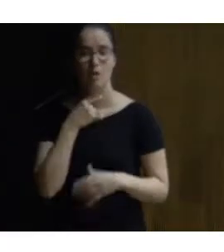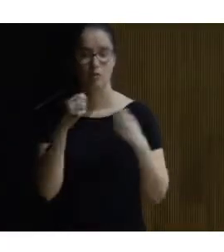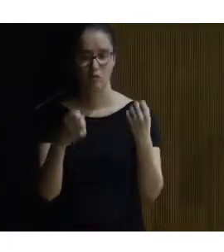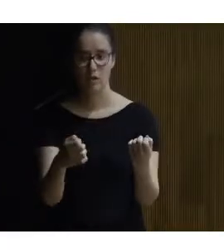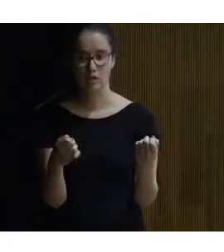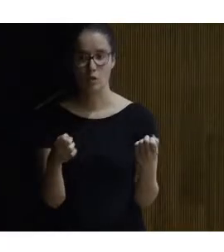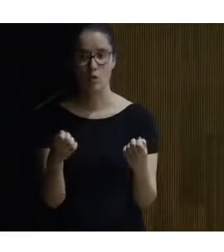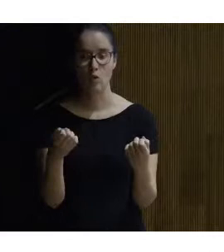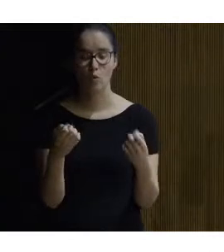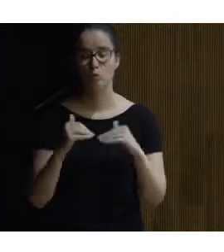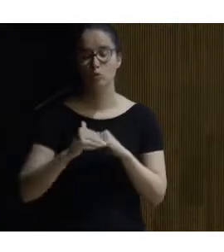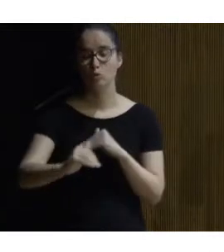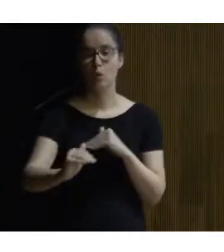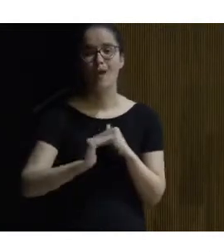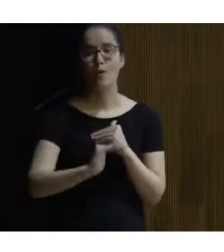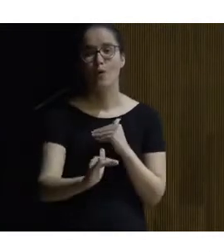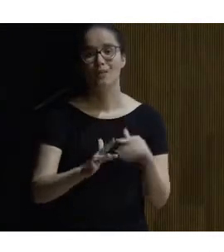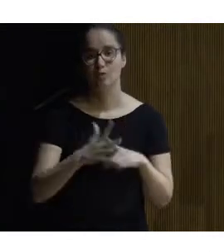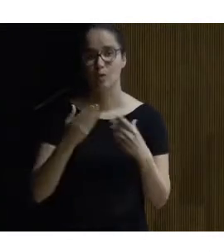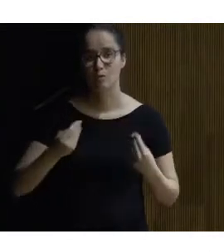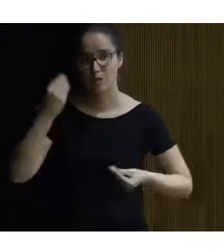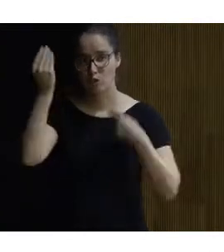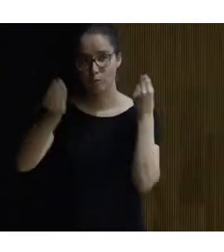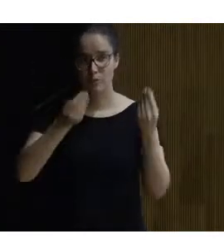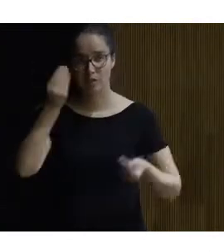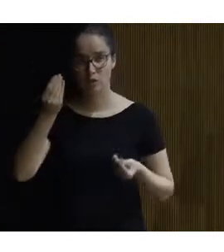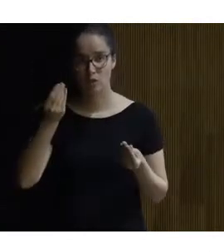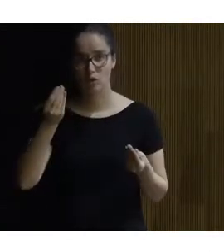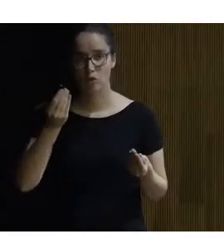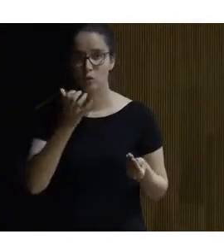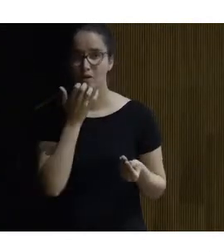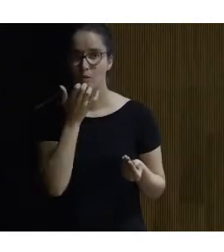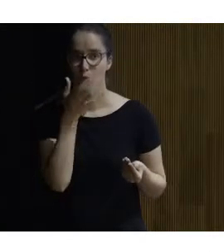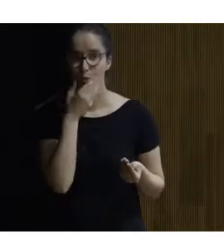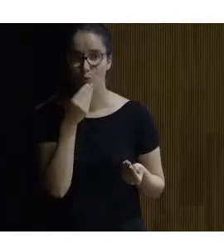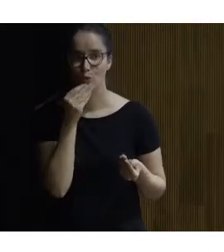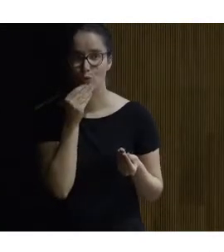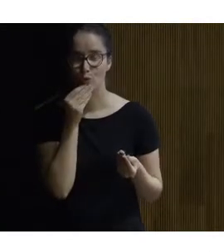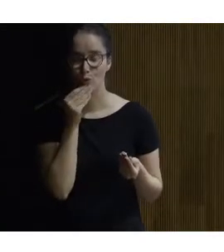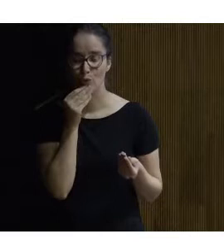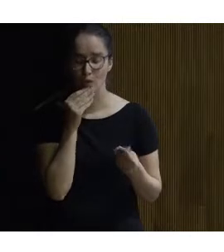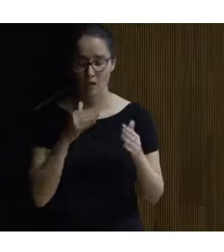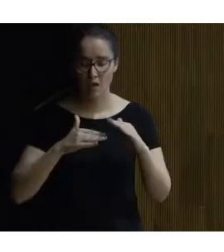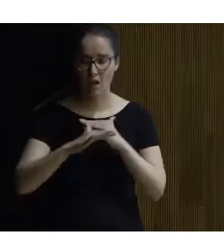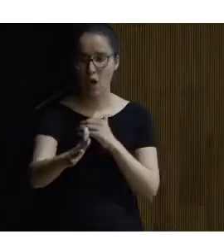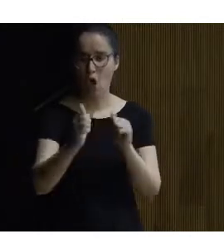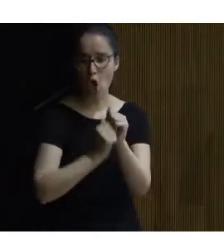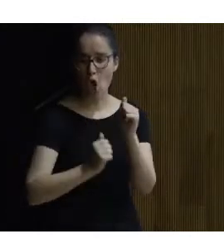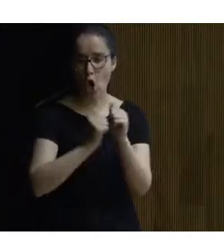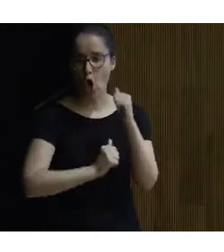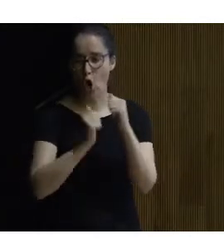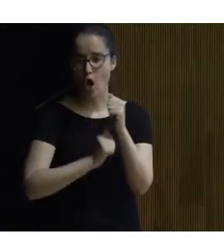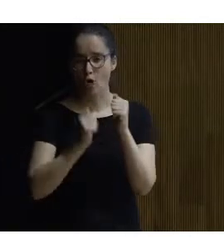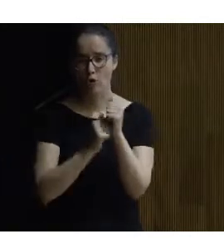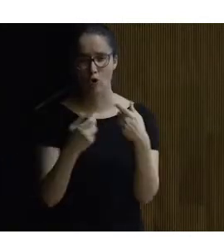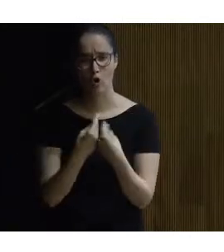pues un pavimento en este caso yo creo que era admisible y además había un ejemplo muy bonito de hormigón este con un retardador